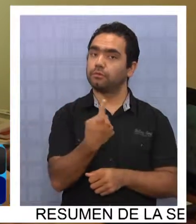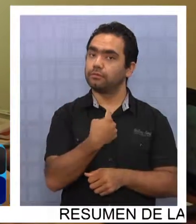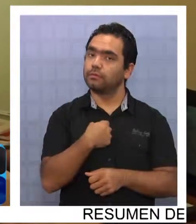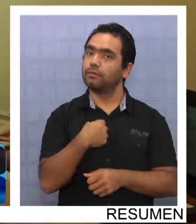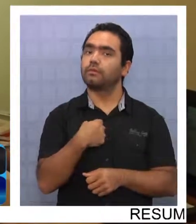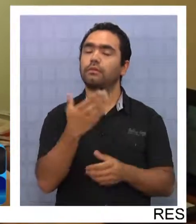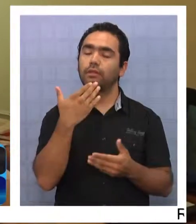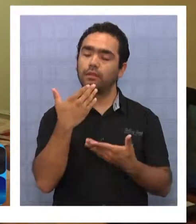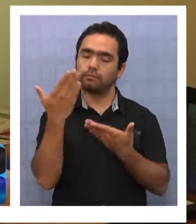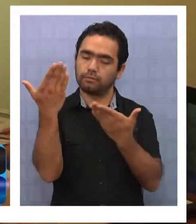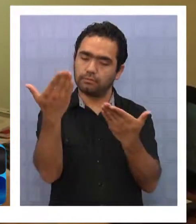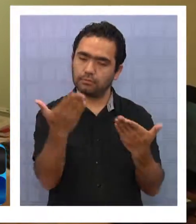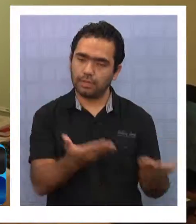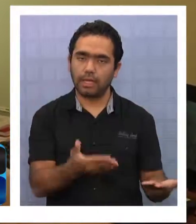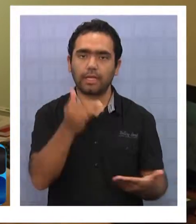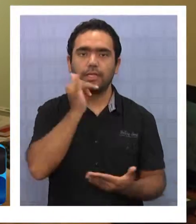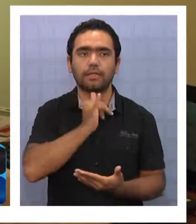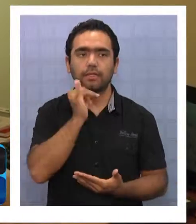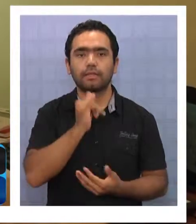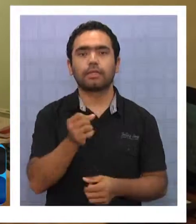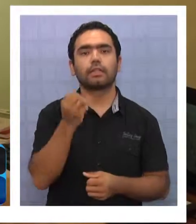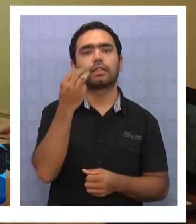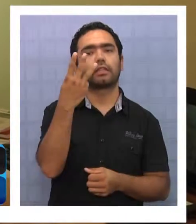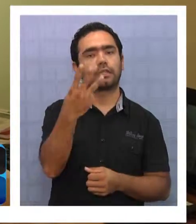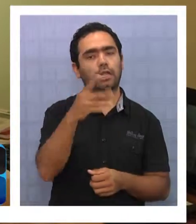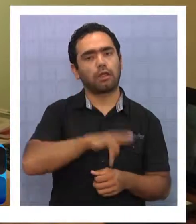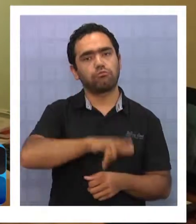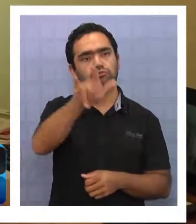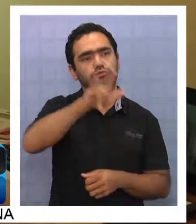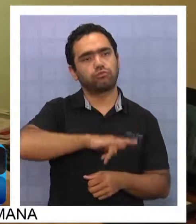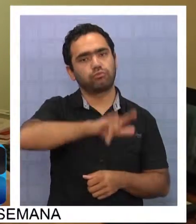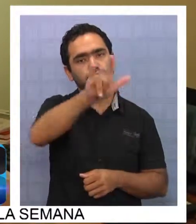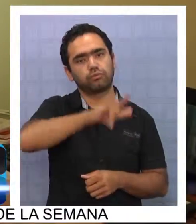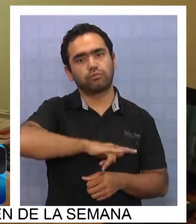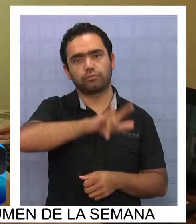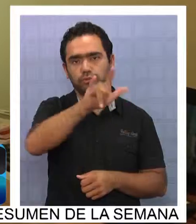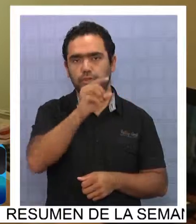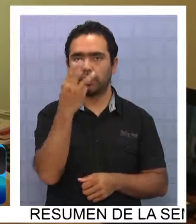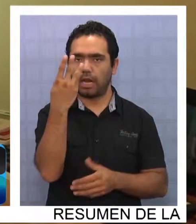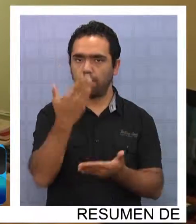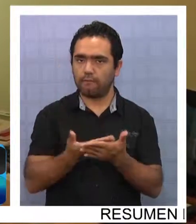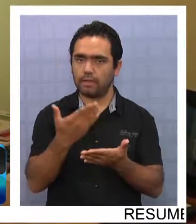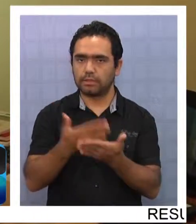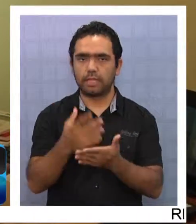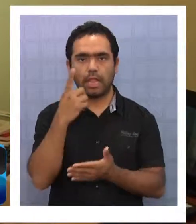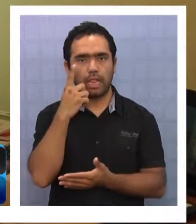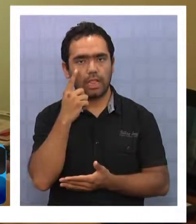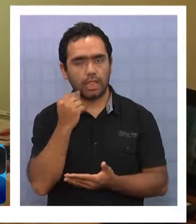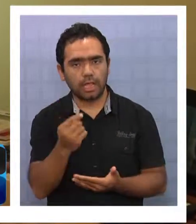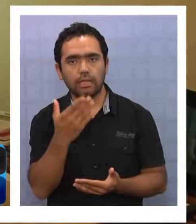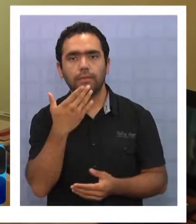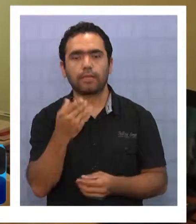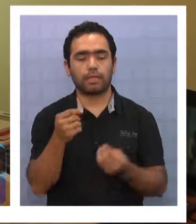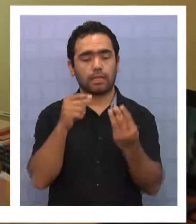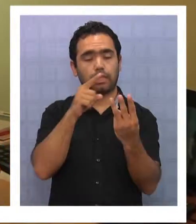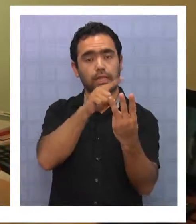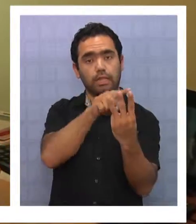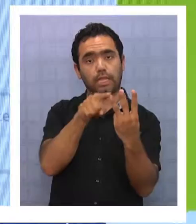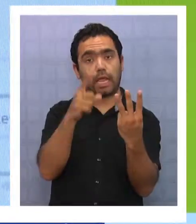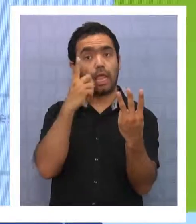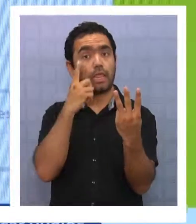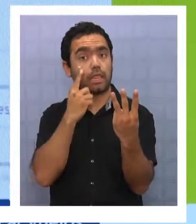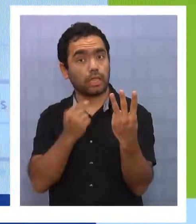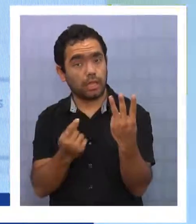nuestras frecuencias acá en Iquique, que son de tres frecuencias diarias y una intermedia, es decir, hay cuatro días a la semana, tres días a la semana,